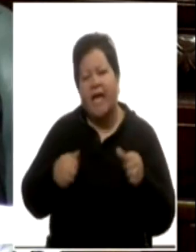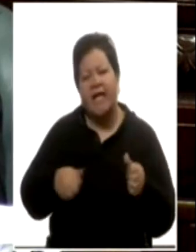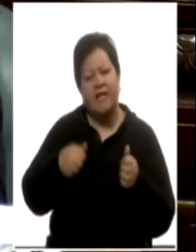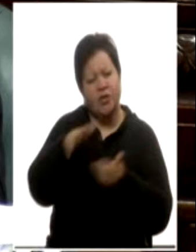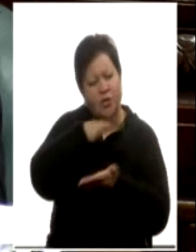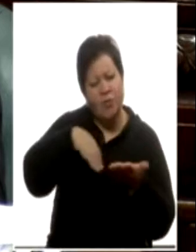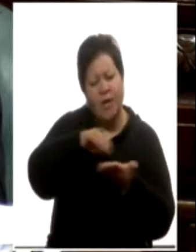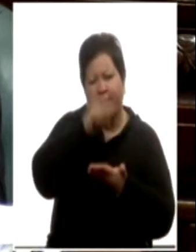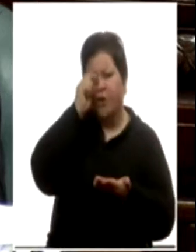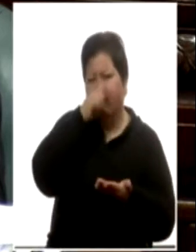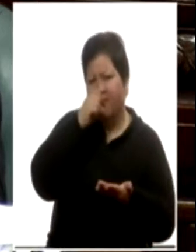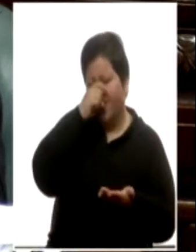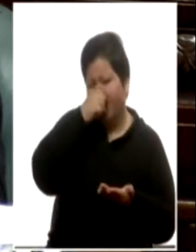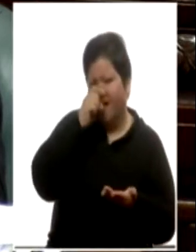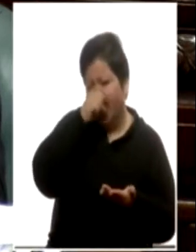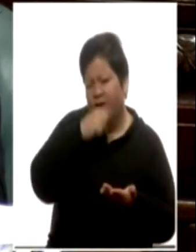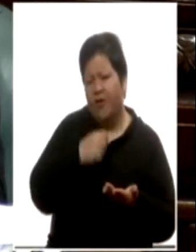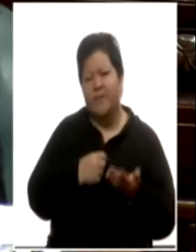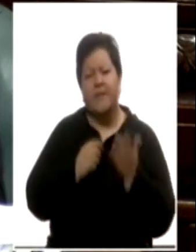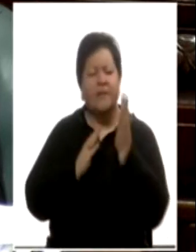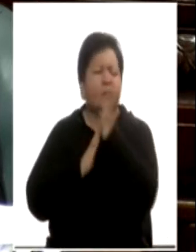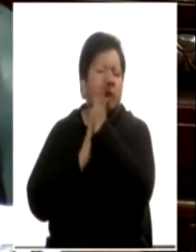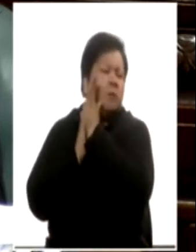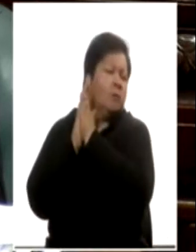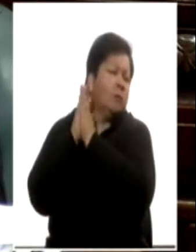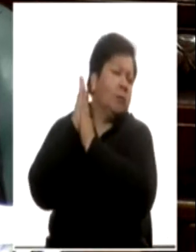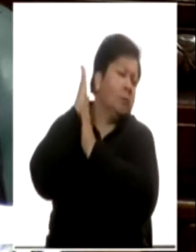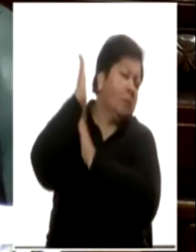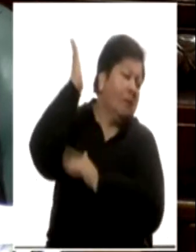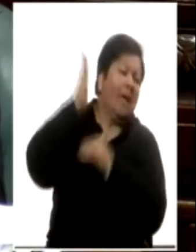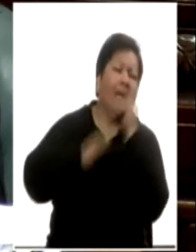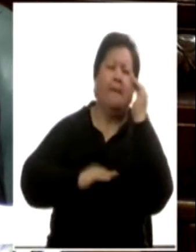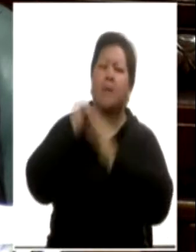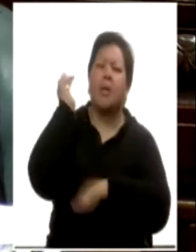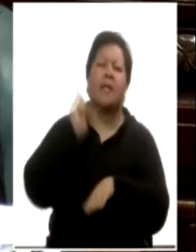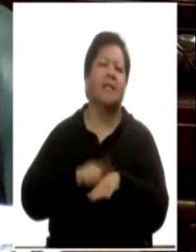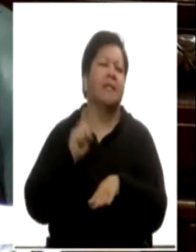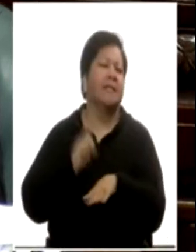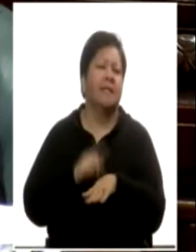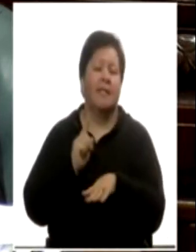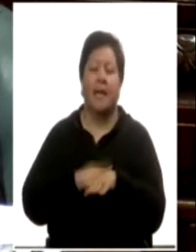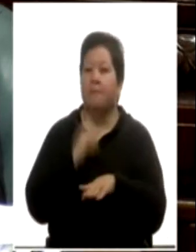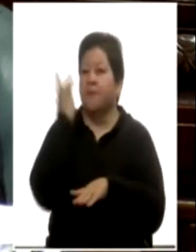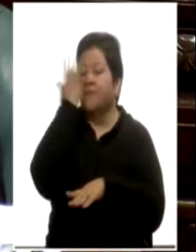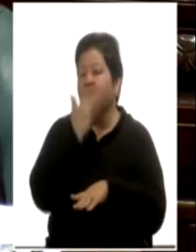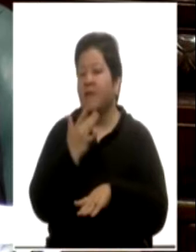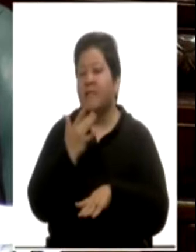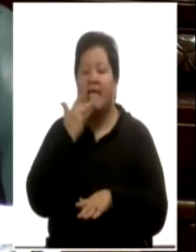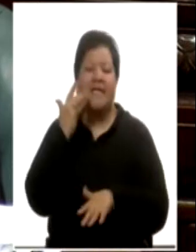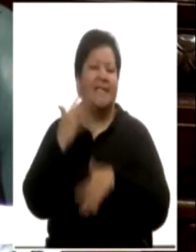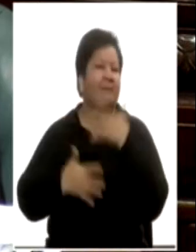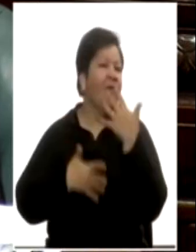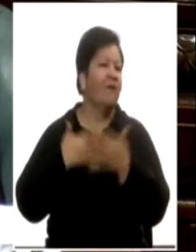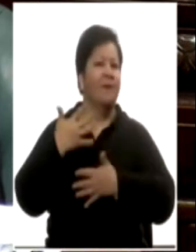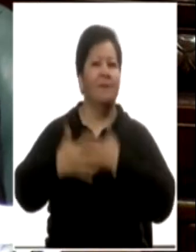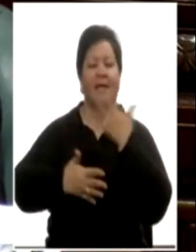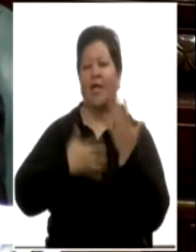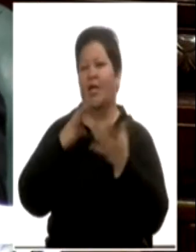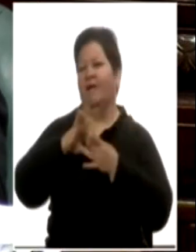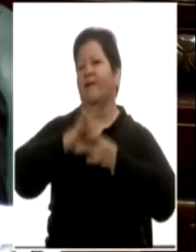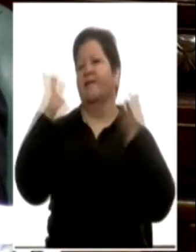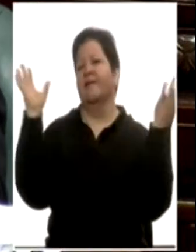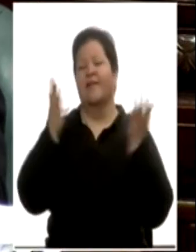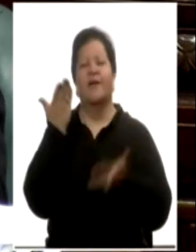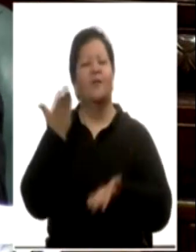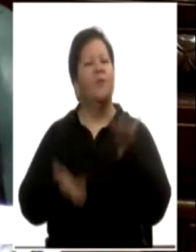públicos y privados, que habrán de superar nuestro tiempo con un mensaje plástico de belleza, movimiento y perdurable libertad, por lo que ha sido con